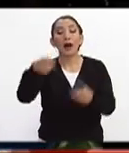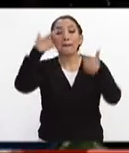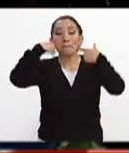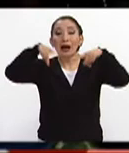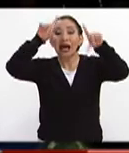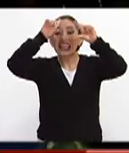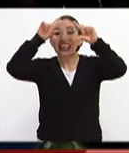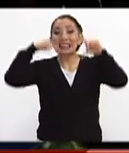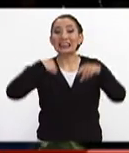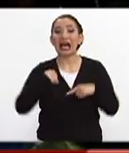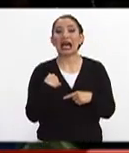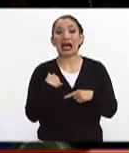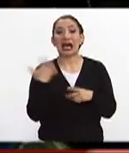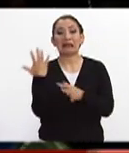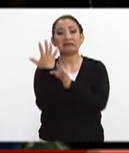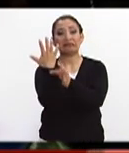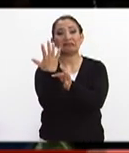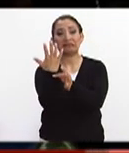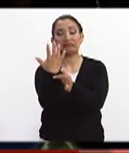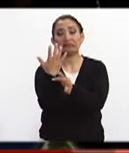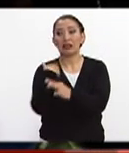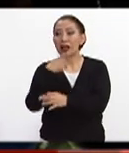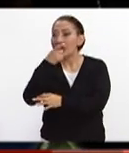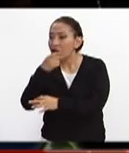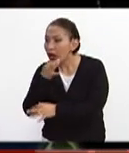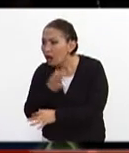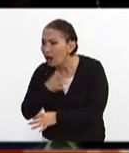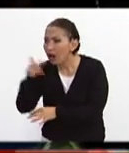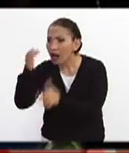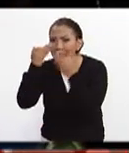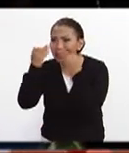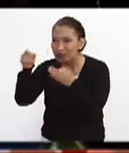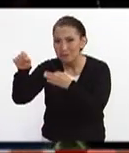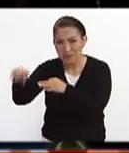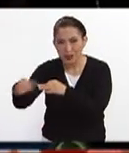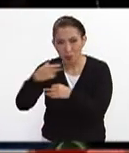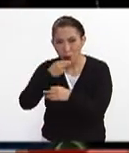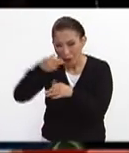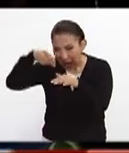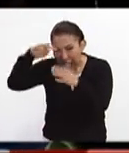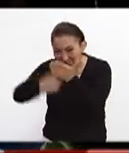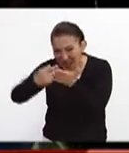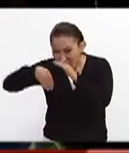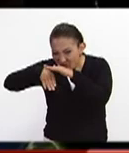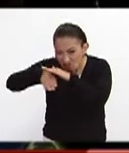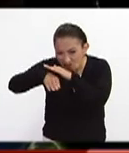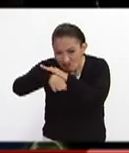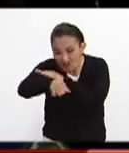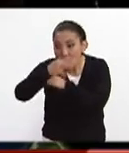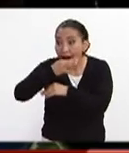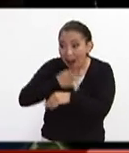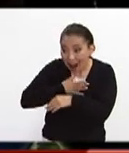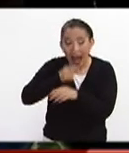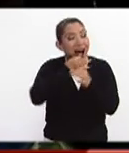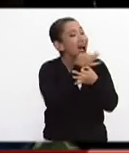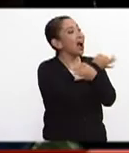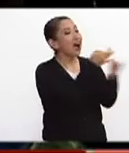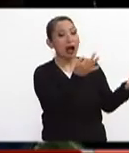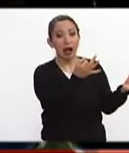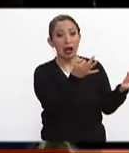Marina con base en los reportes técnicos y el testimonio de los rescatistas civiles y de esta institución.